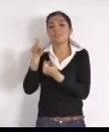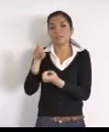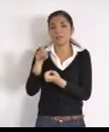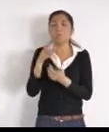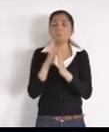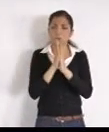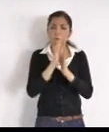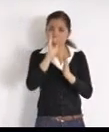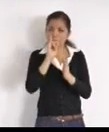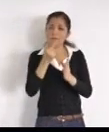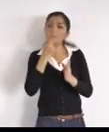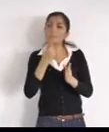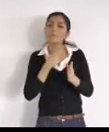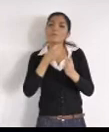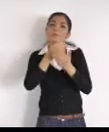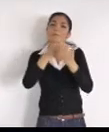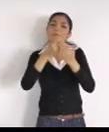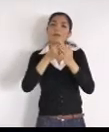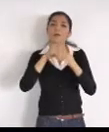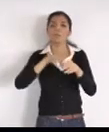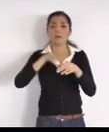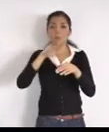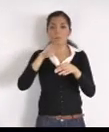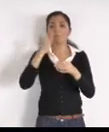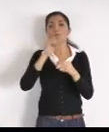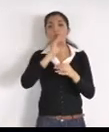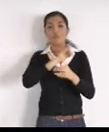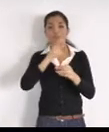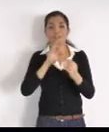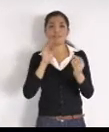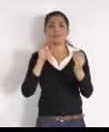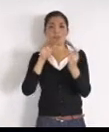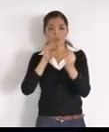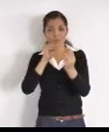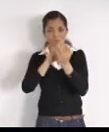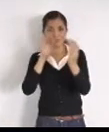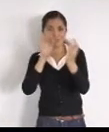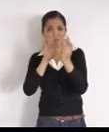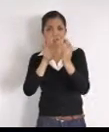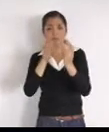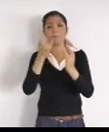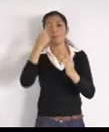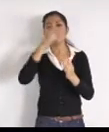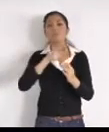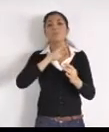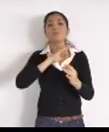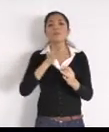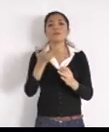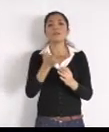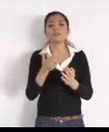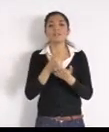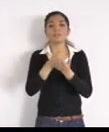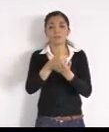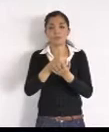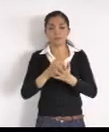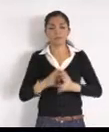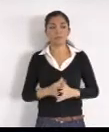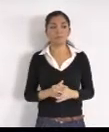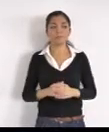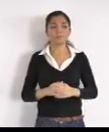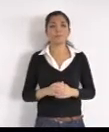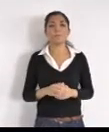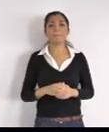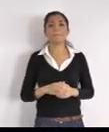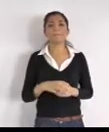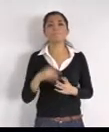revisar, con cómo, podemos ayudar, en el caso particular, en el live stream, Víctor Torres, esto ya se lo había publicado, en Facebook, pero aquí